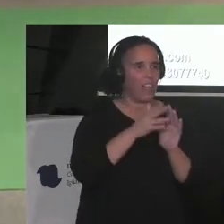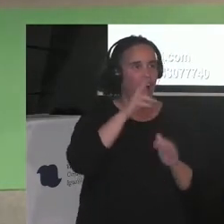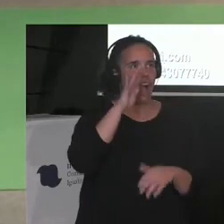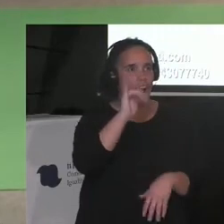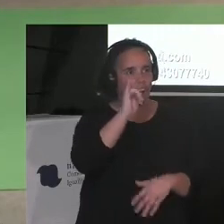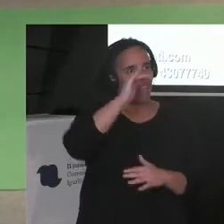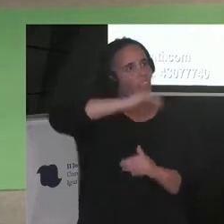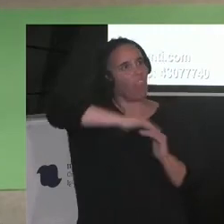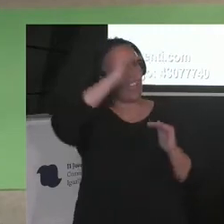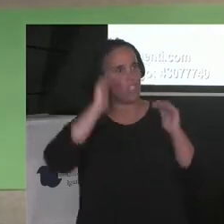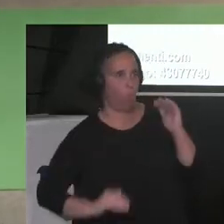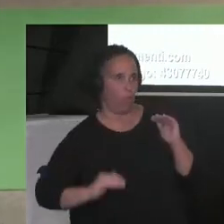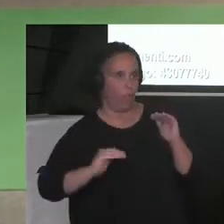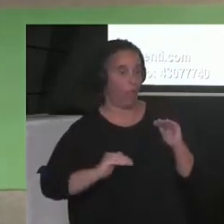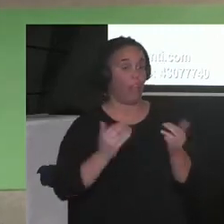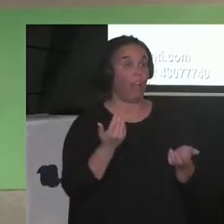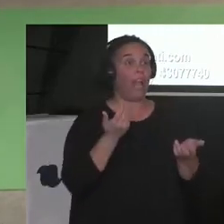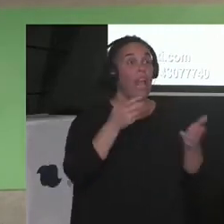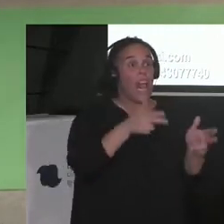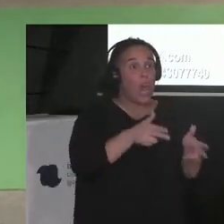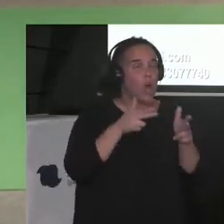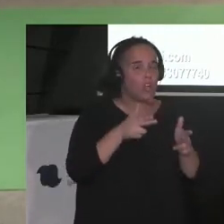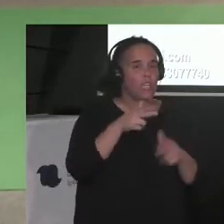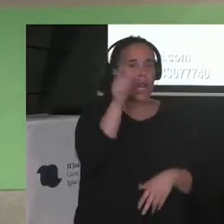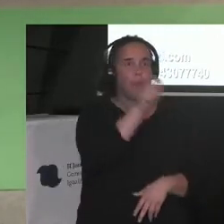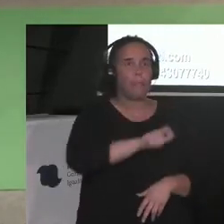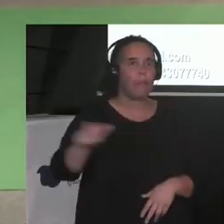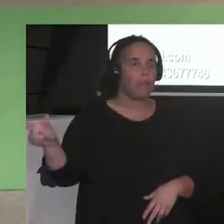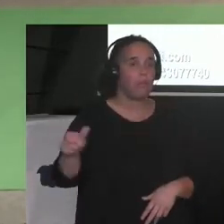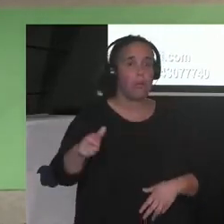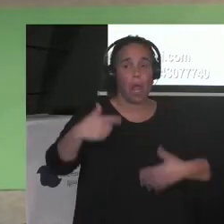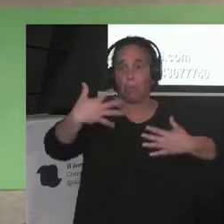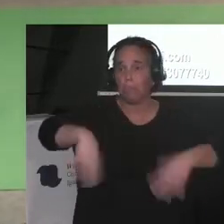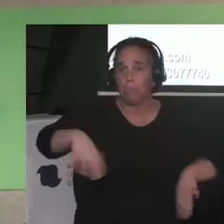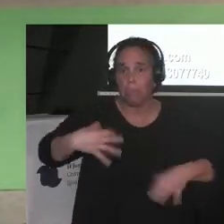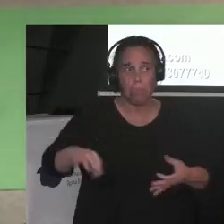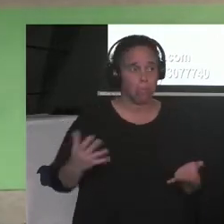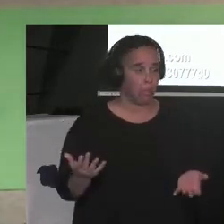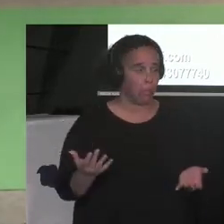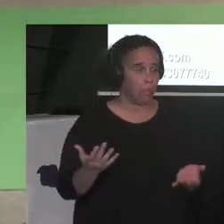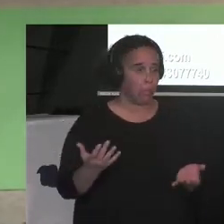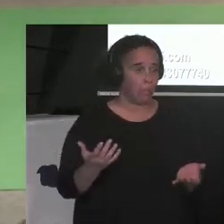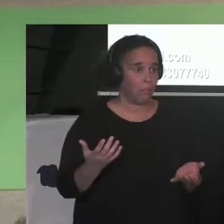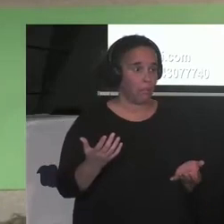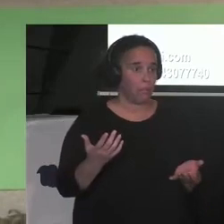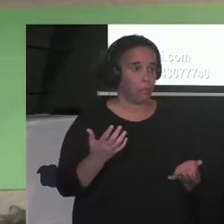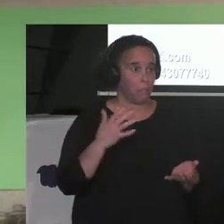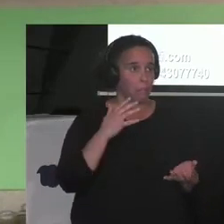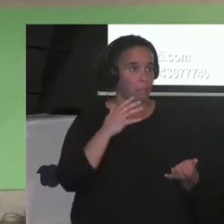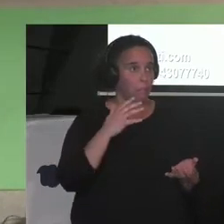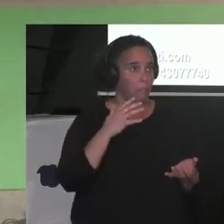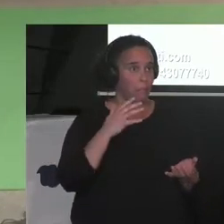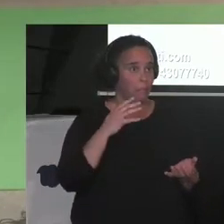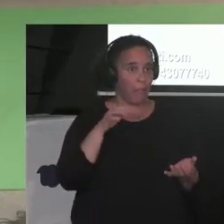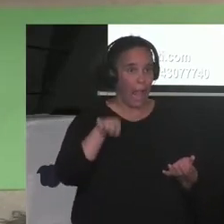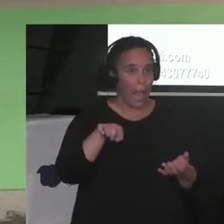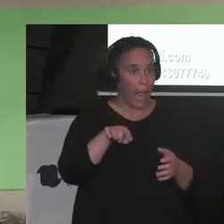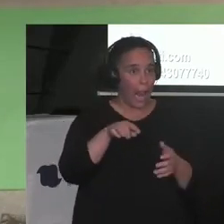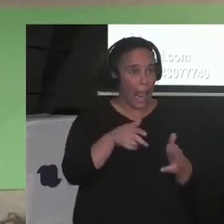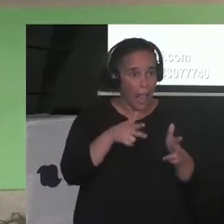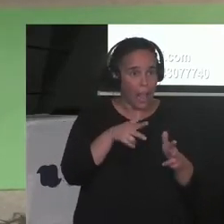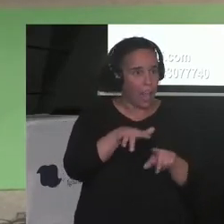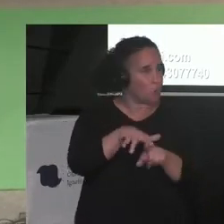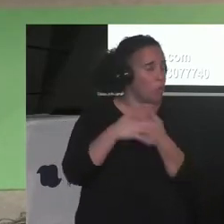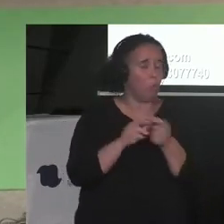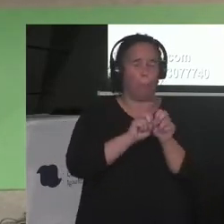En las guerras, los y las nadies del mundo son más nadies que nunca y los son